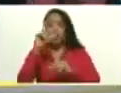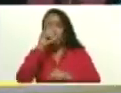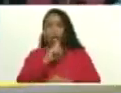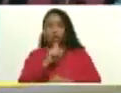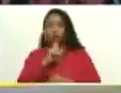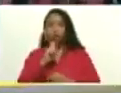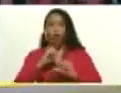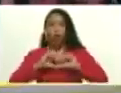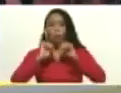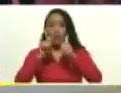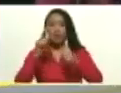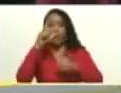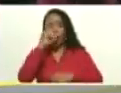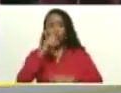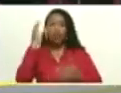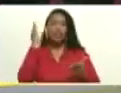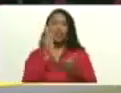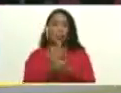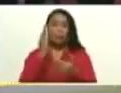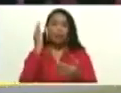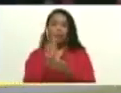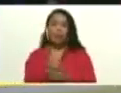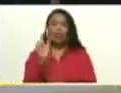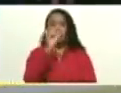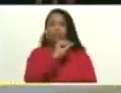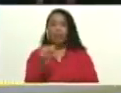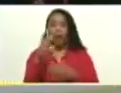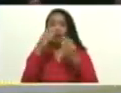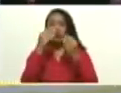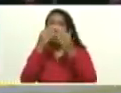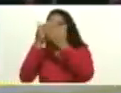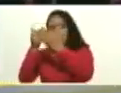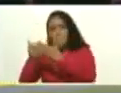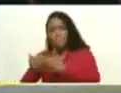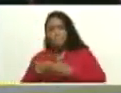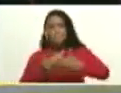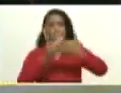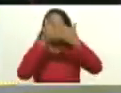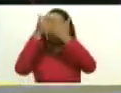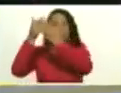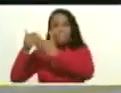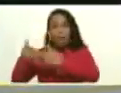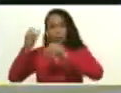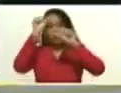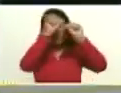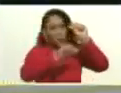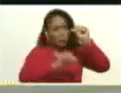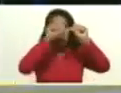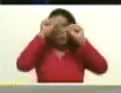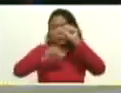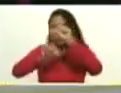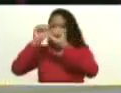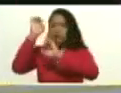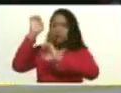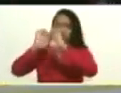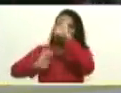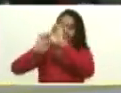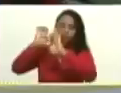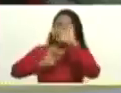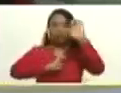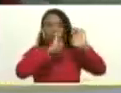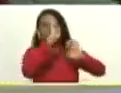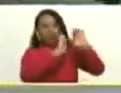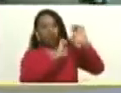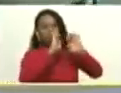siempre. Siempre. Son semanas de mucho estudio, de revisión, de evaluación, de